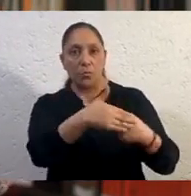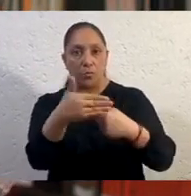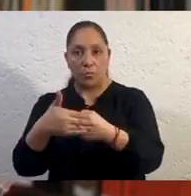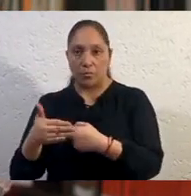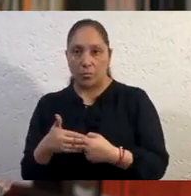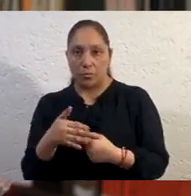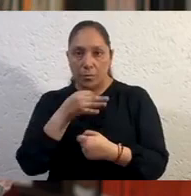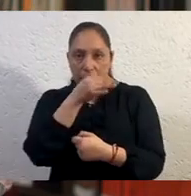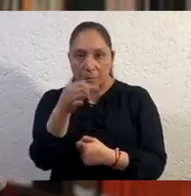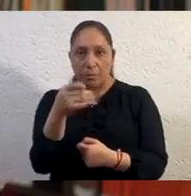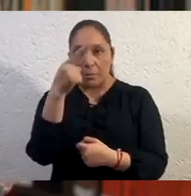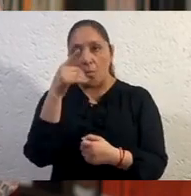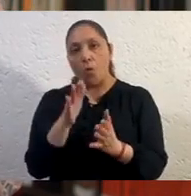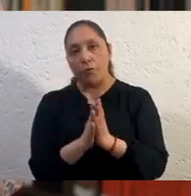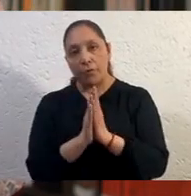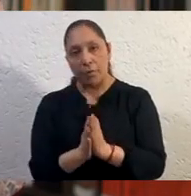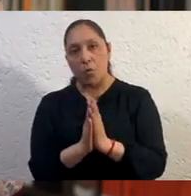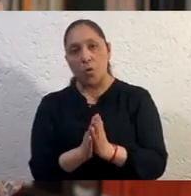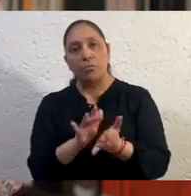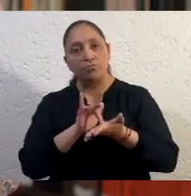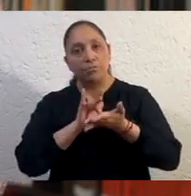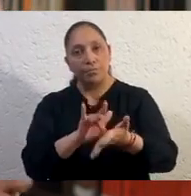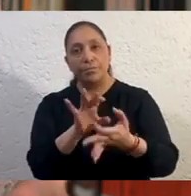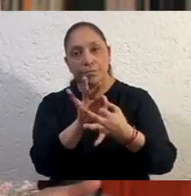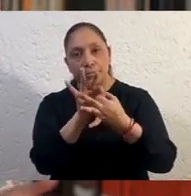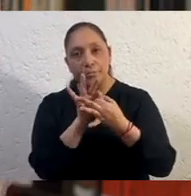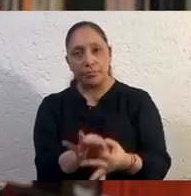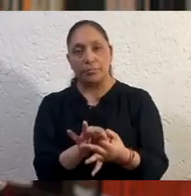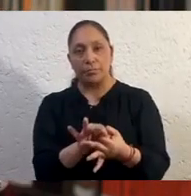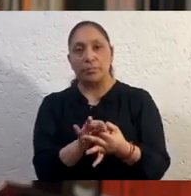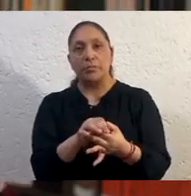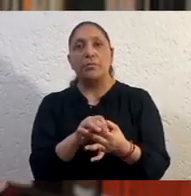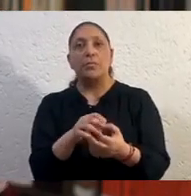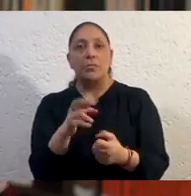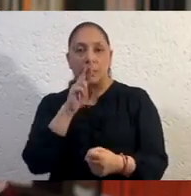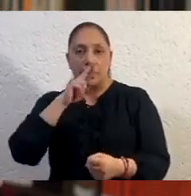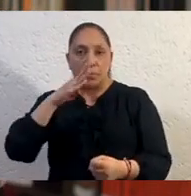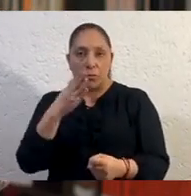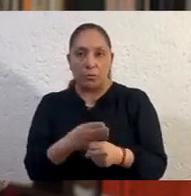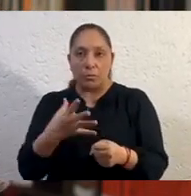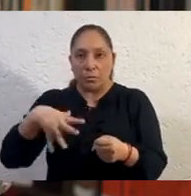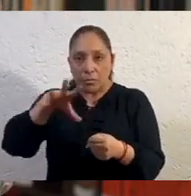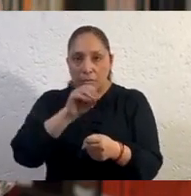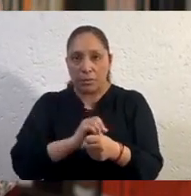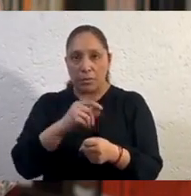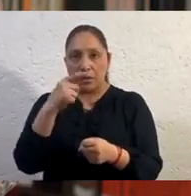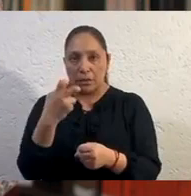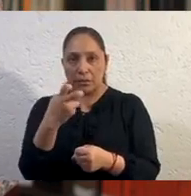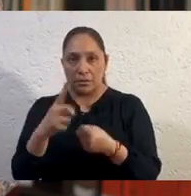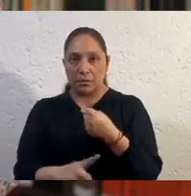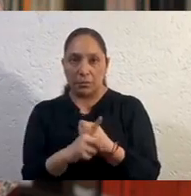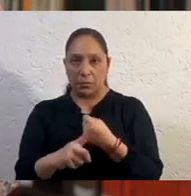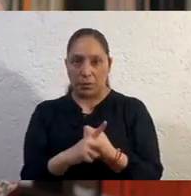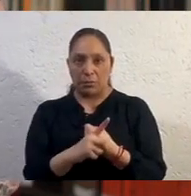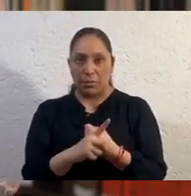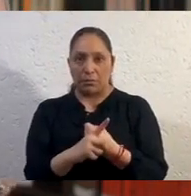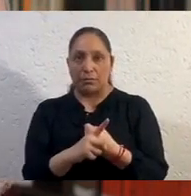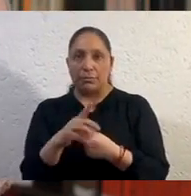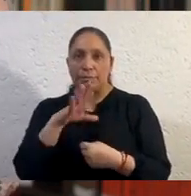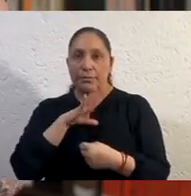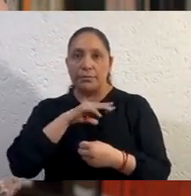responsabilidad, esta crisis sanitaria. Es una crisis sanitaria mundial que ya afecta a 192 países.